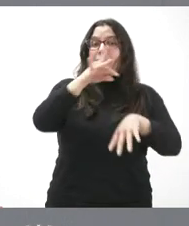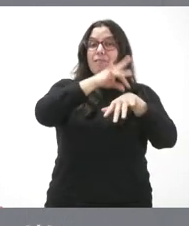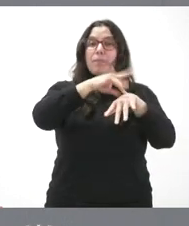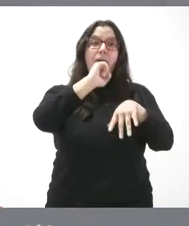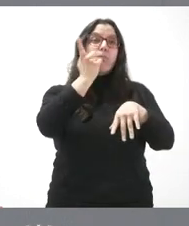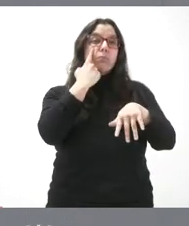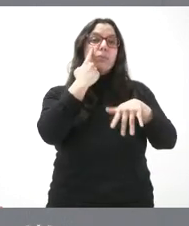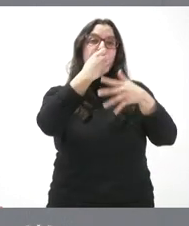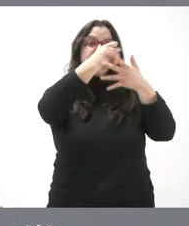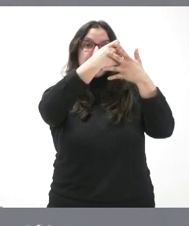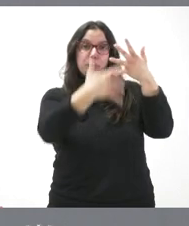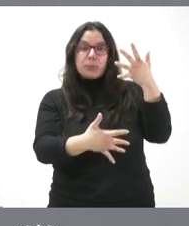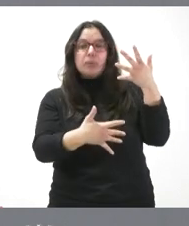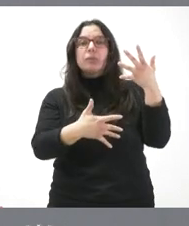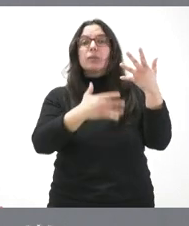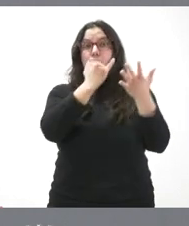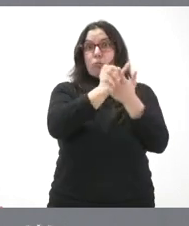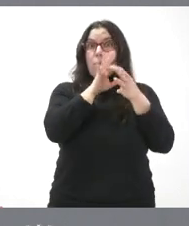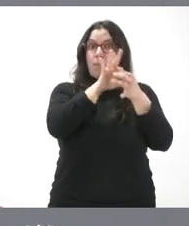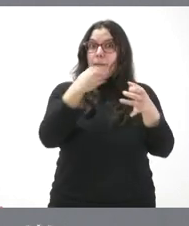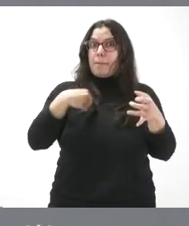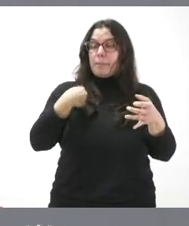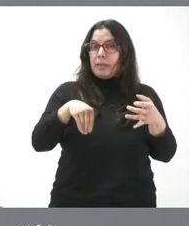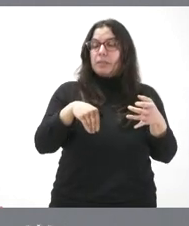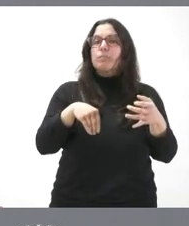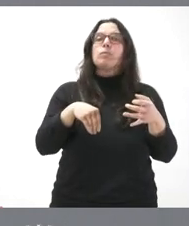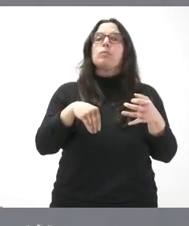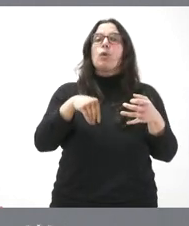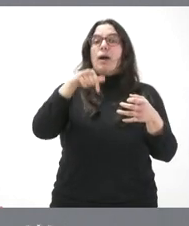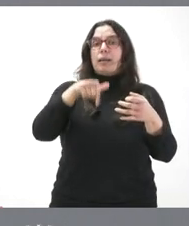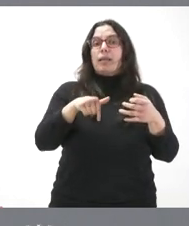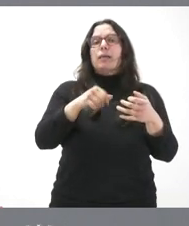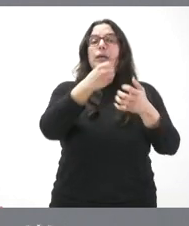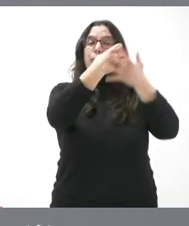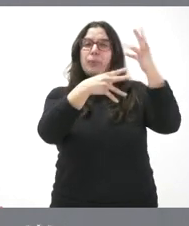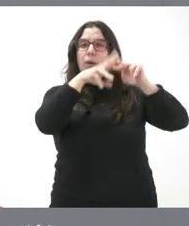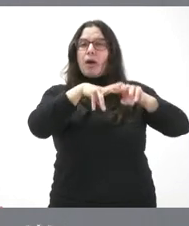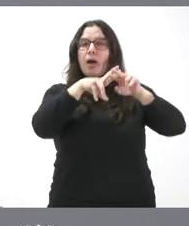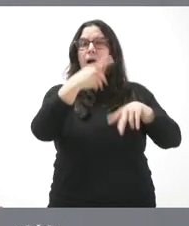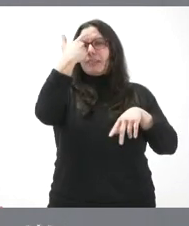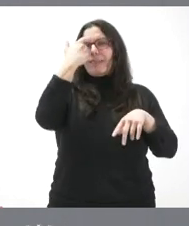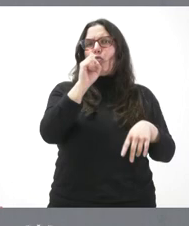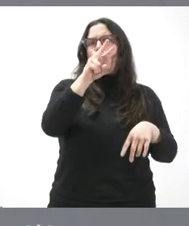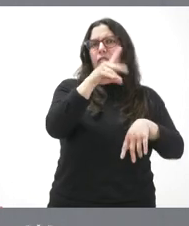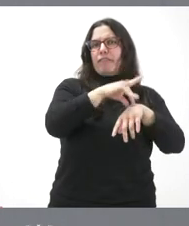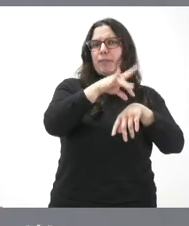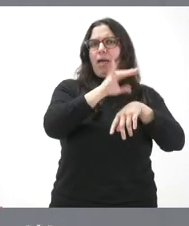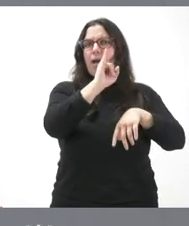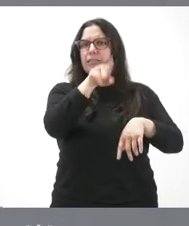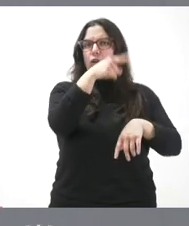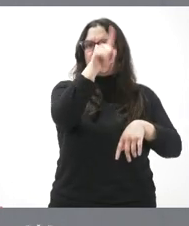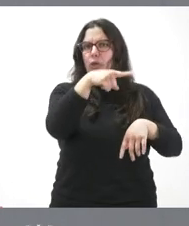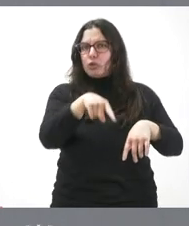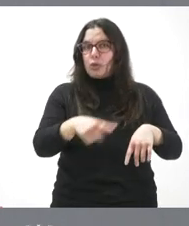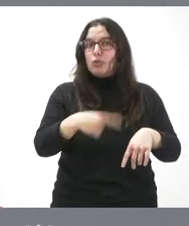esta detección pecoz, dentro de esta prueba del talón en recién nacidos en la comunidad son 12 y con este incremento de recursos,